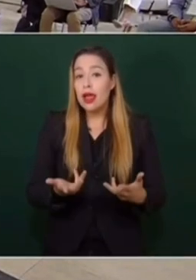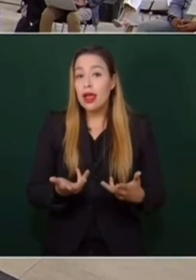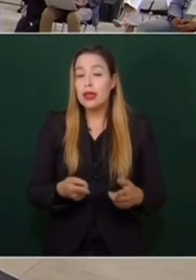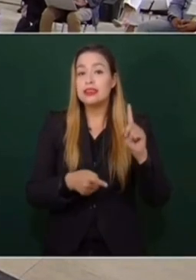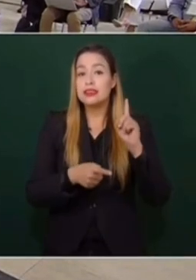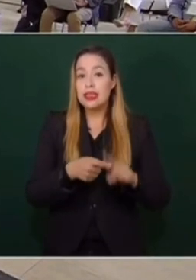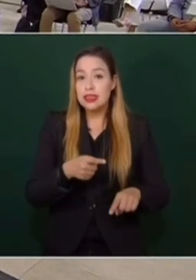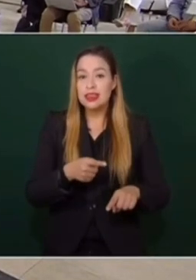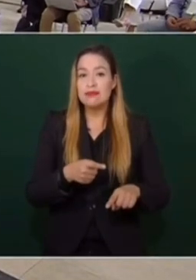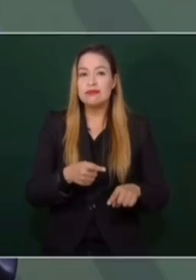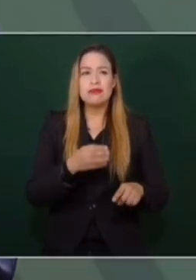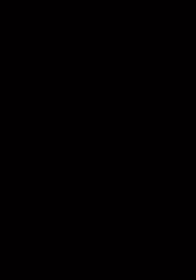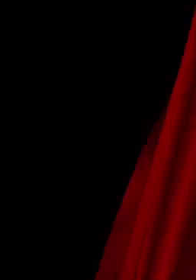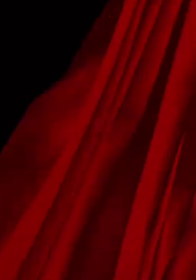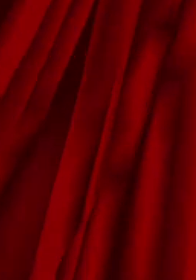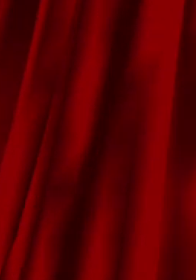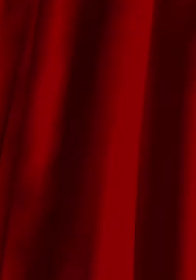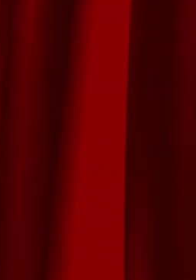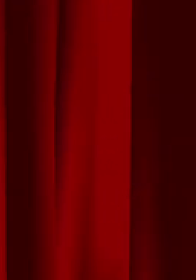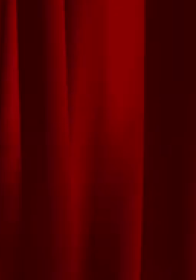a la delincuencia.